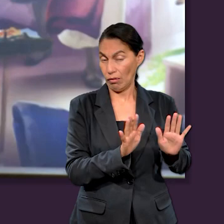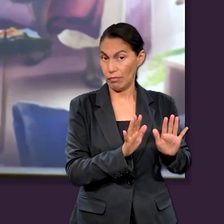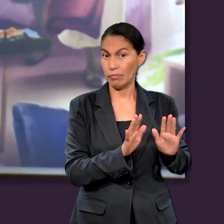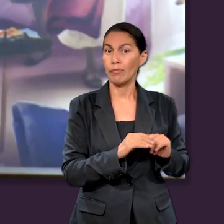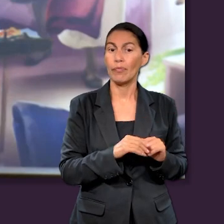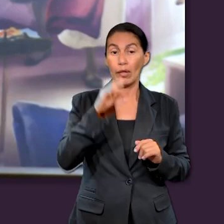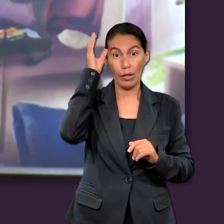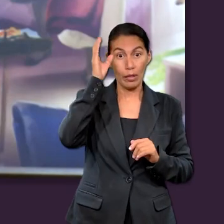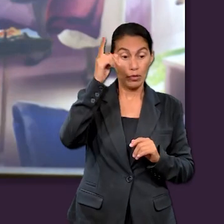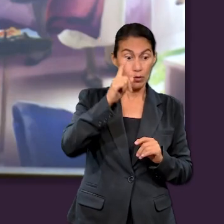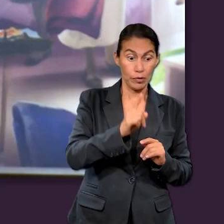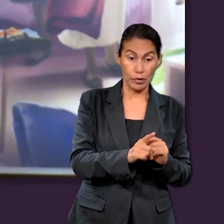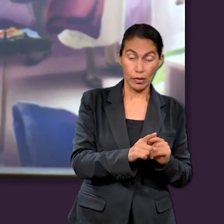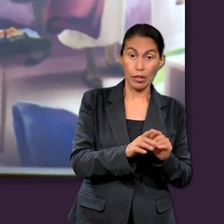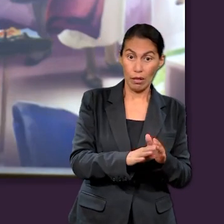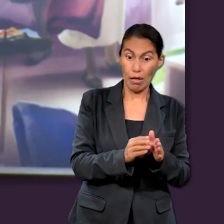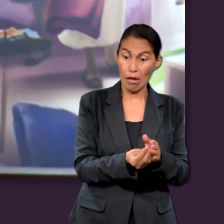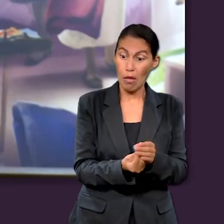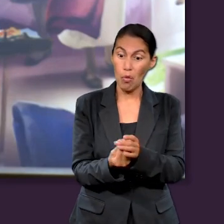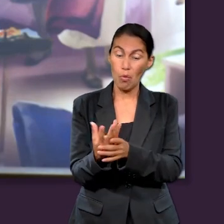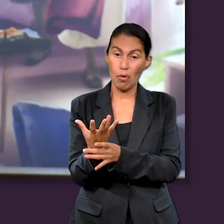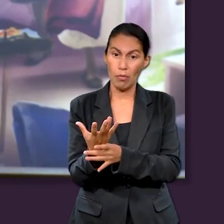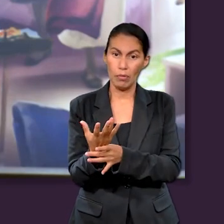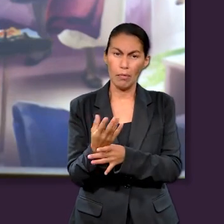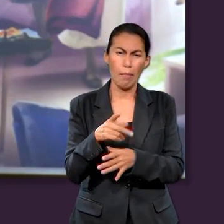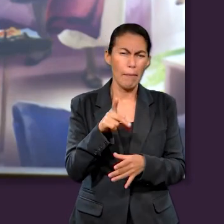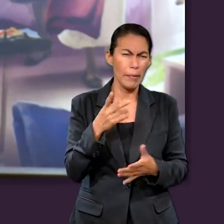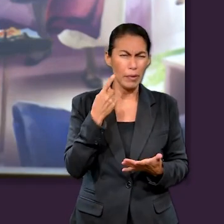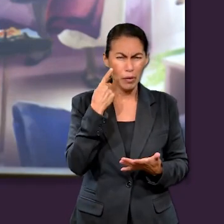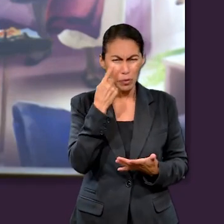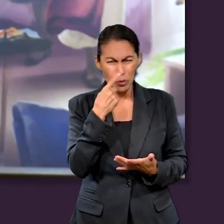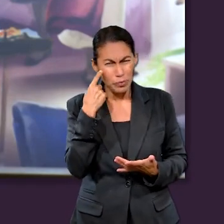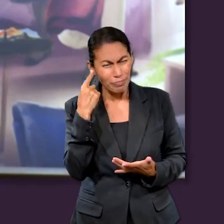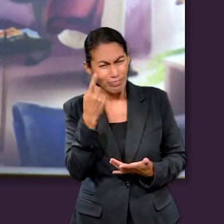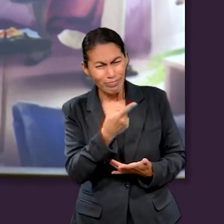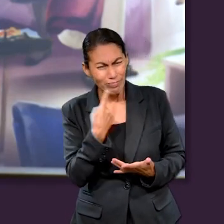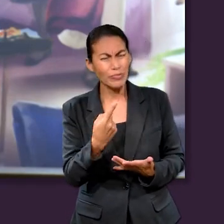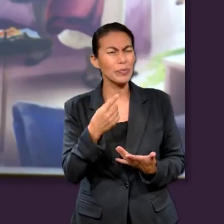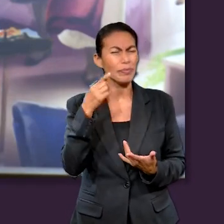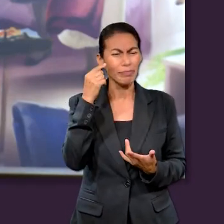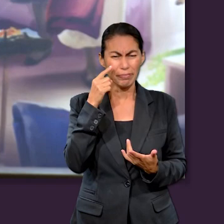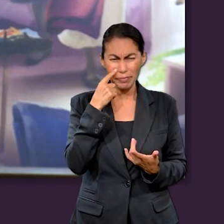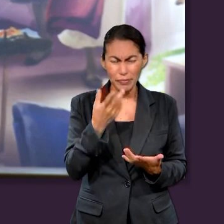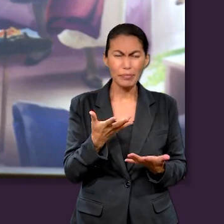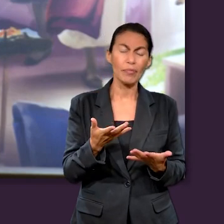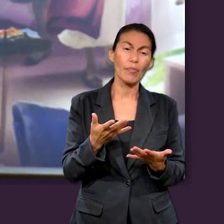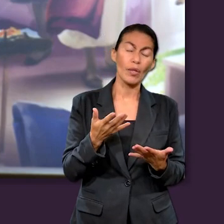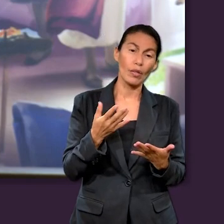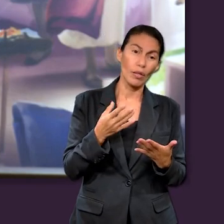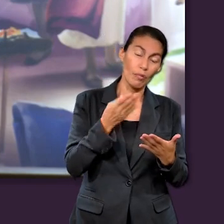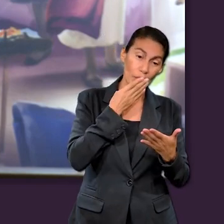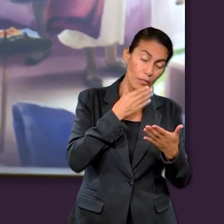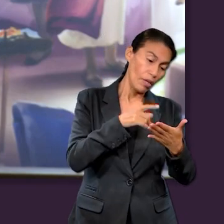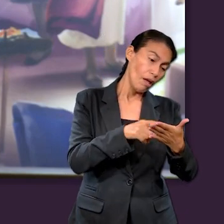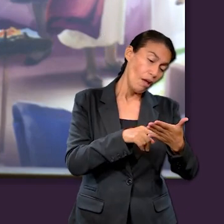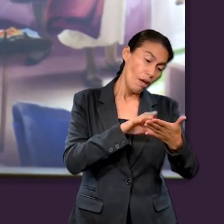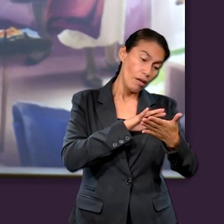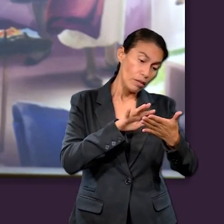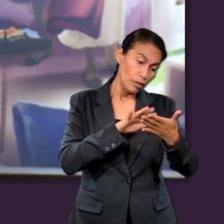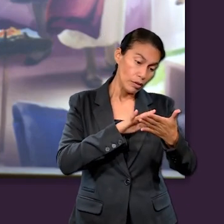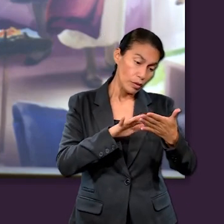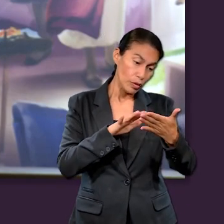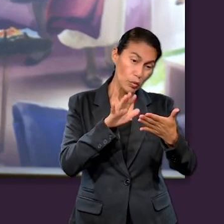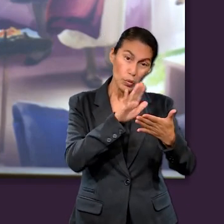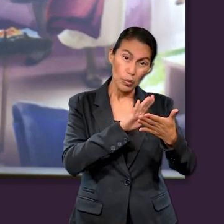nueva a partir de que Cristo vino a la tierra. Sin embargo, cuando buscamos y estudiamos el carácter de Dios, y buscamos